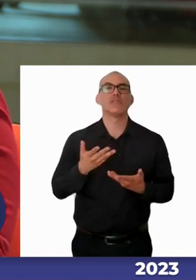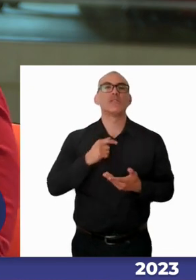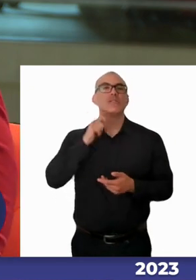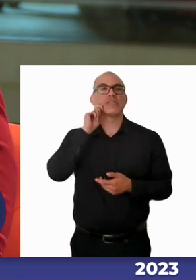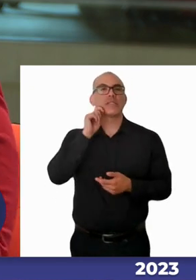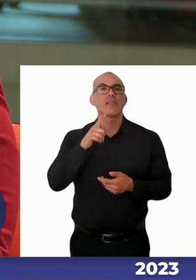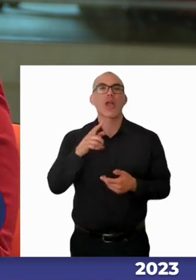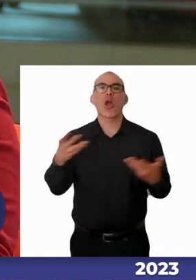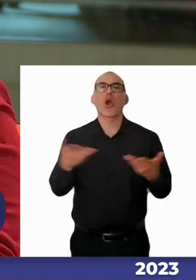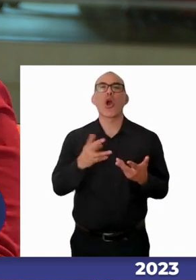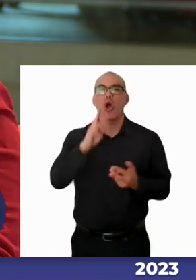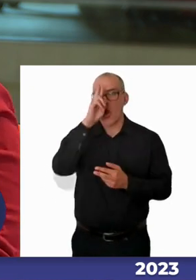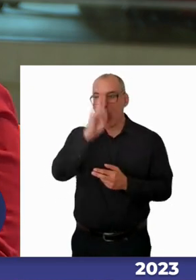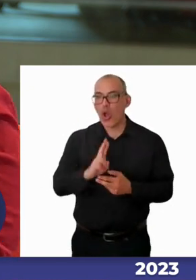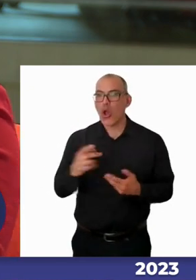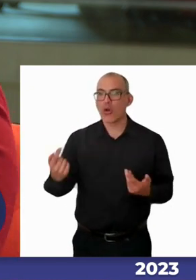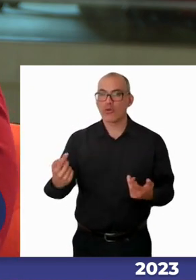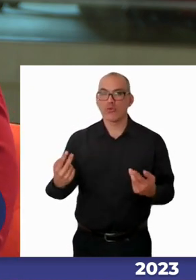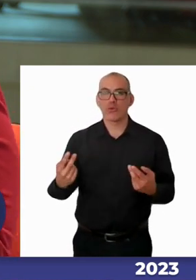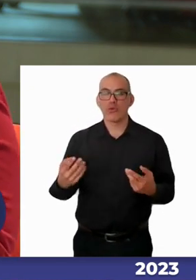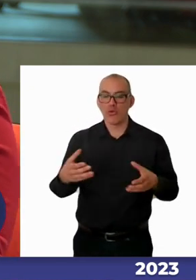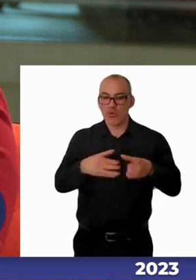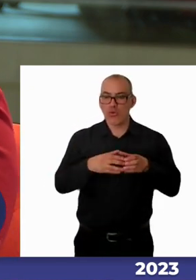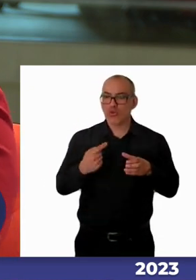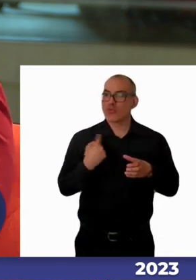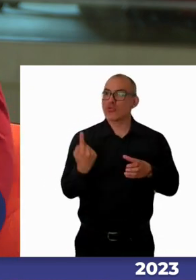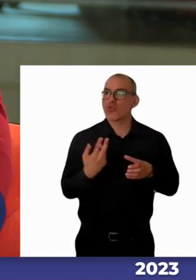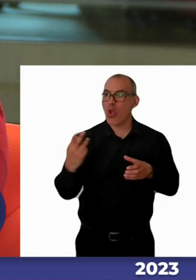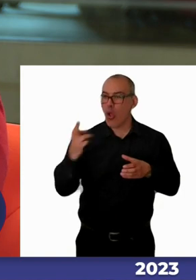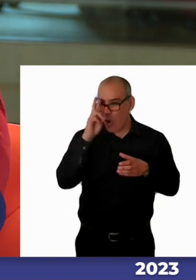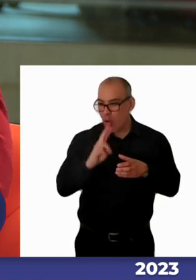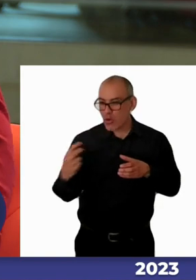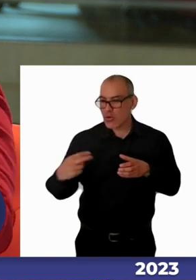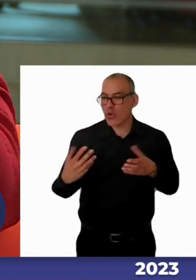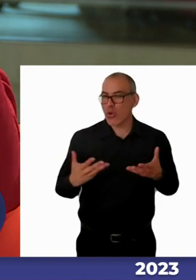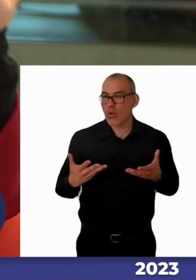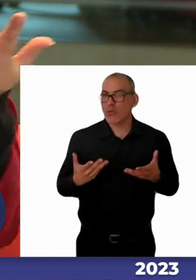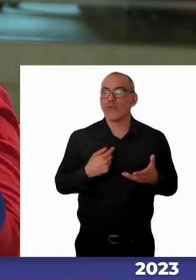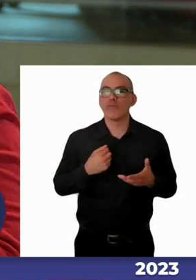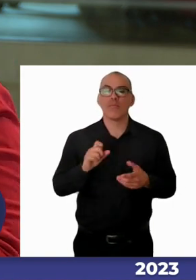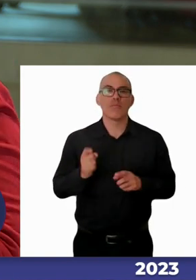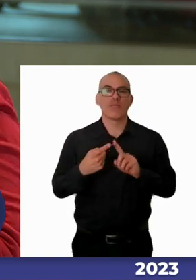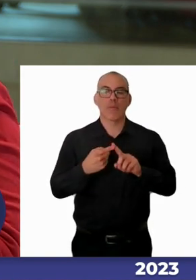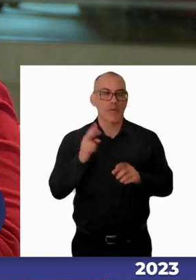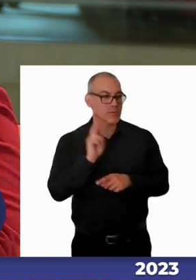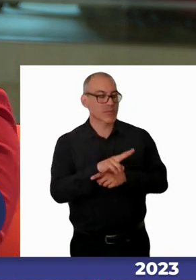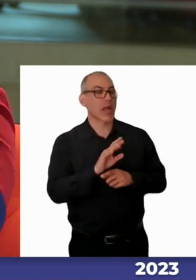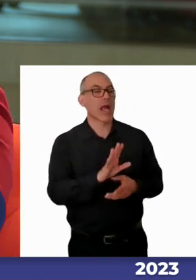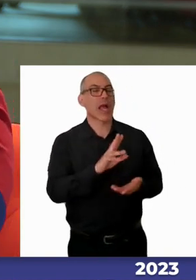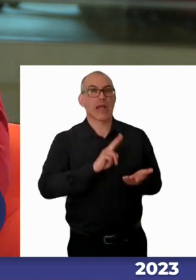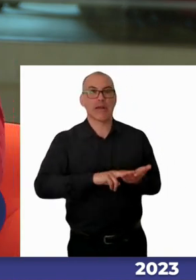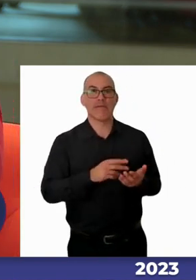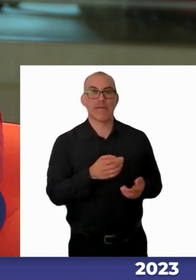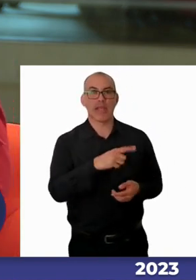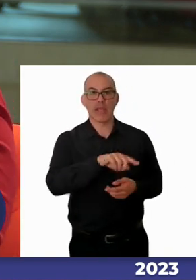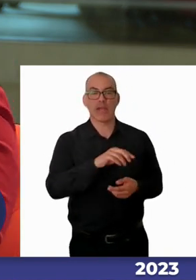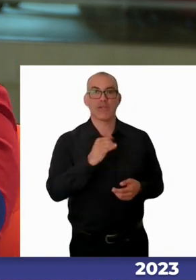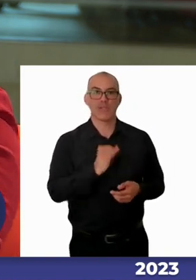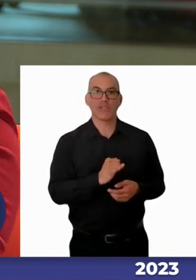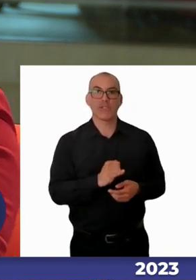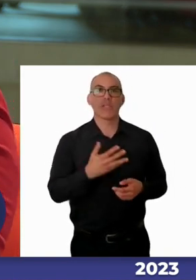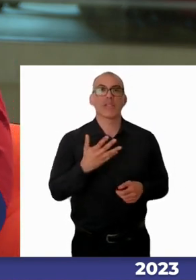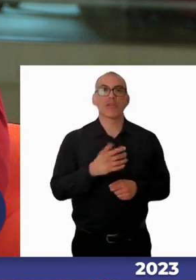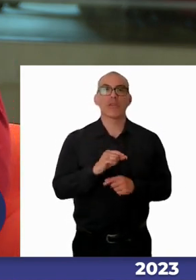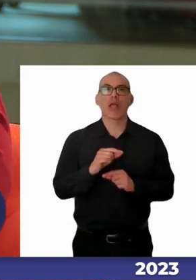reconoció? primero sabiendo que existíamos después creando un alter ego en ese sentido interno una personalidad interna que